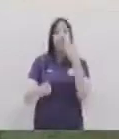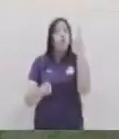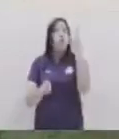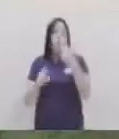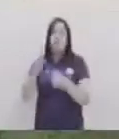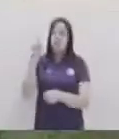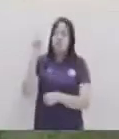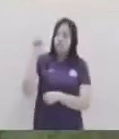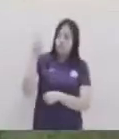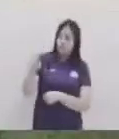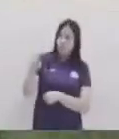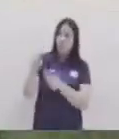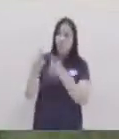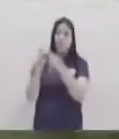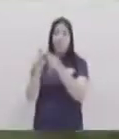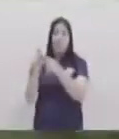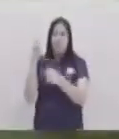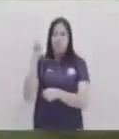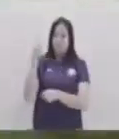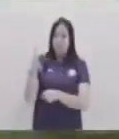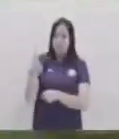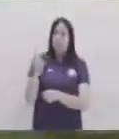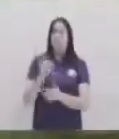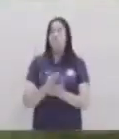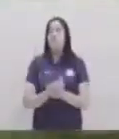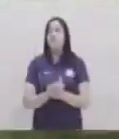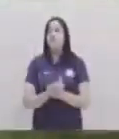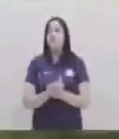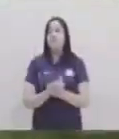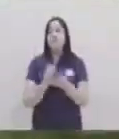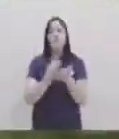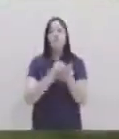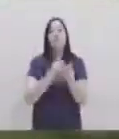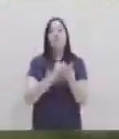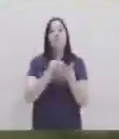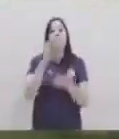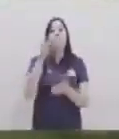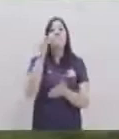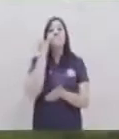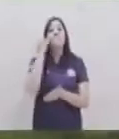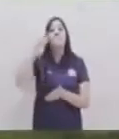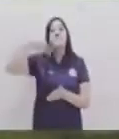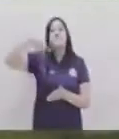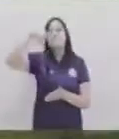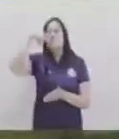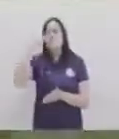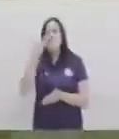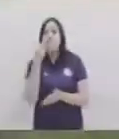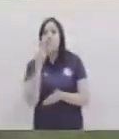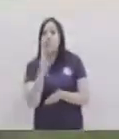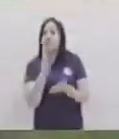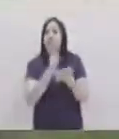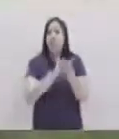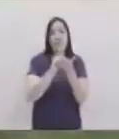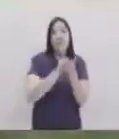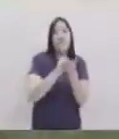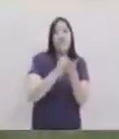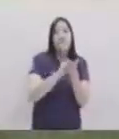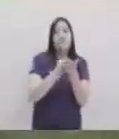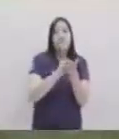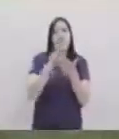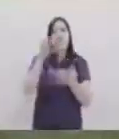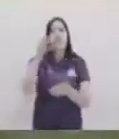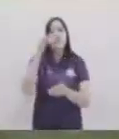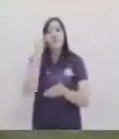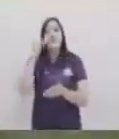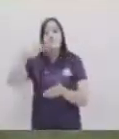encorvado en mi mano dominante debes pintar siempre ejemplifiquemos todas las tareas que tengamos que